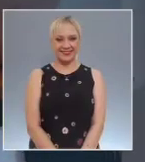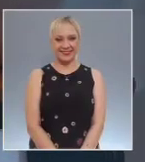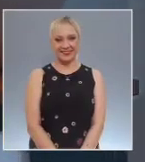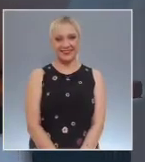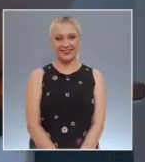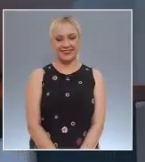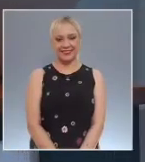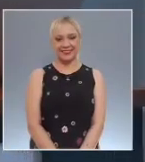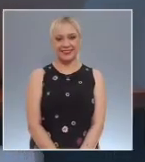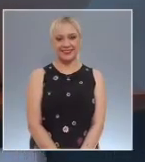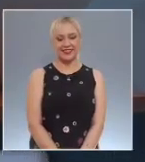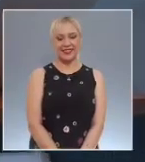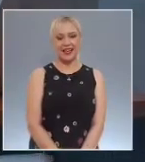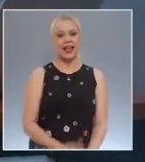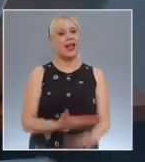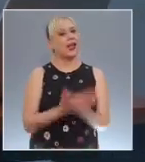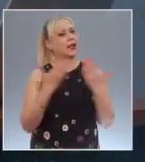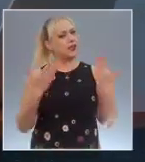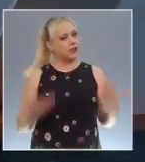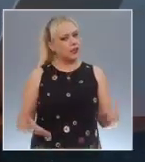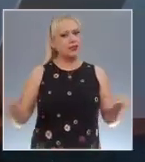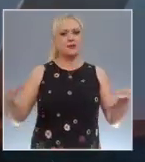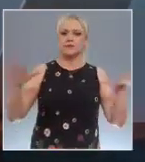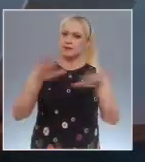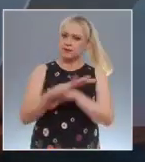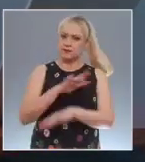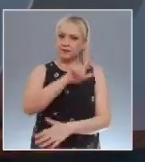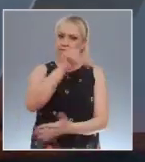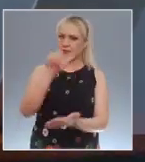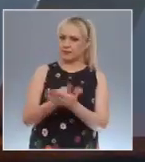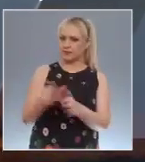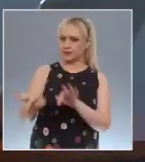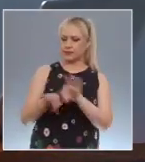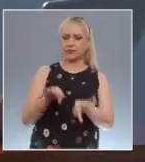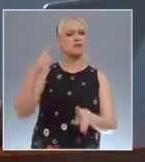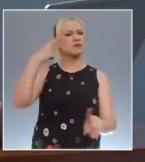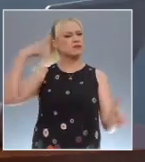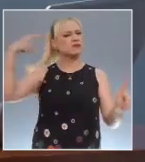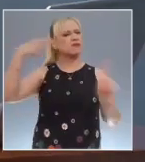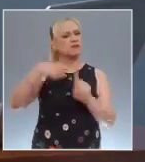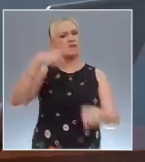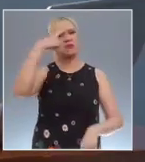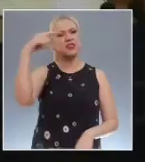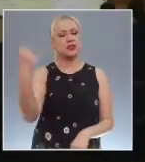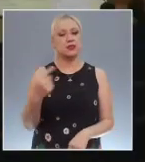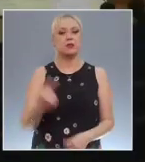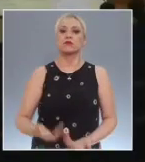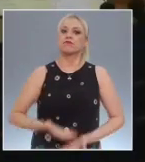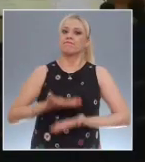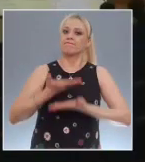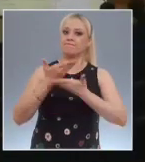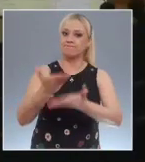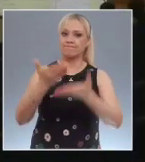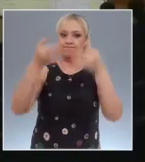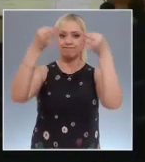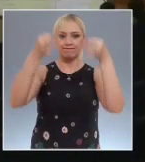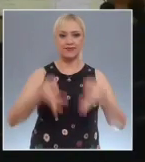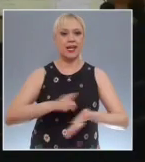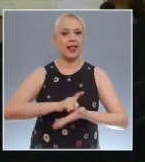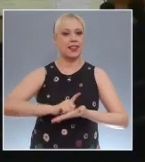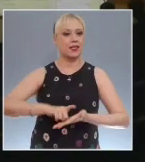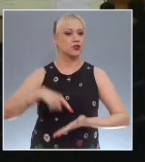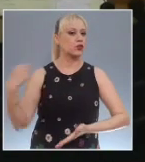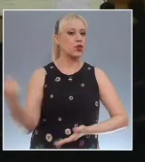Y comentarle que la reforma en materia laboral tuvo como propósito garantizar el ejercicio efectivo de los derechos de los trabajadores de